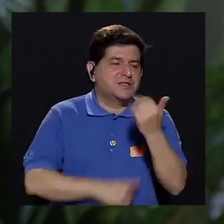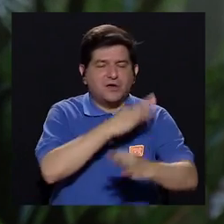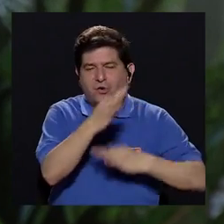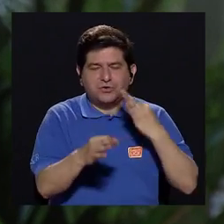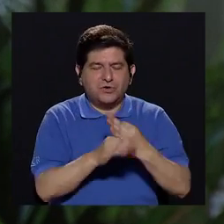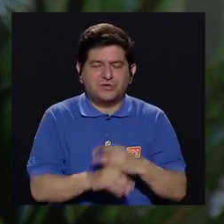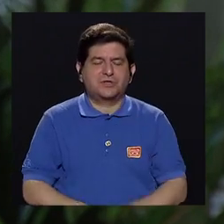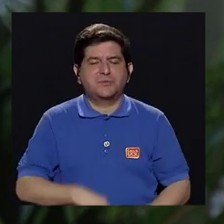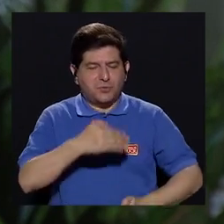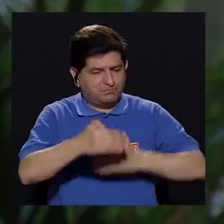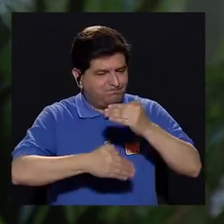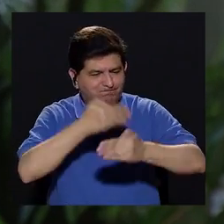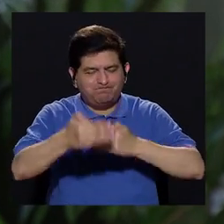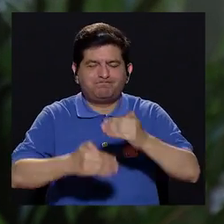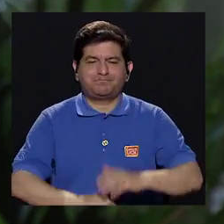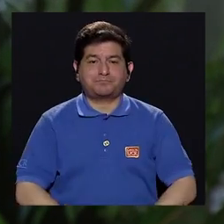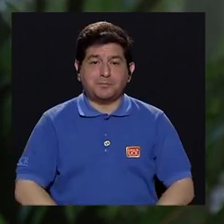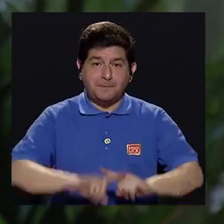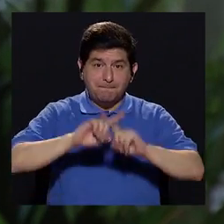y así sucesivamente.